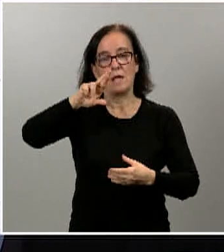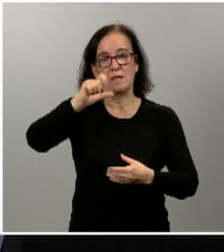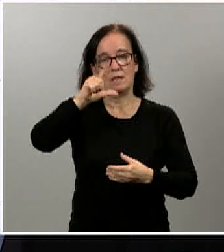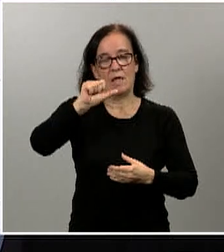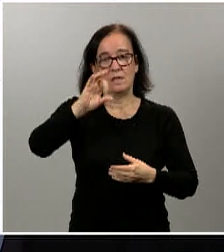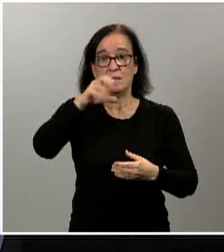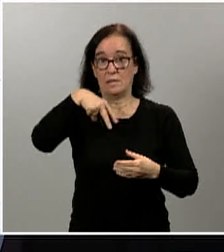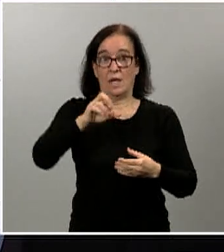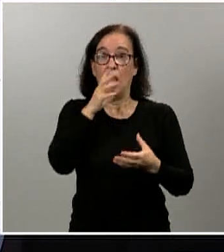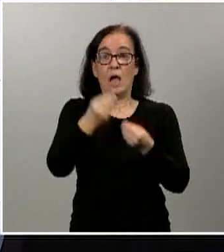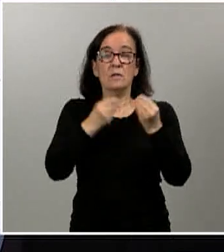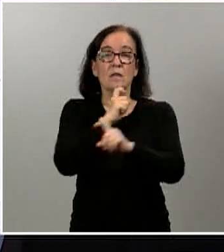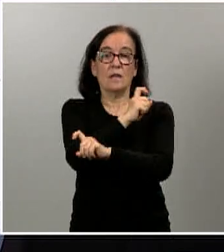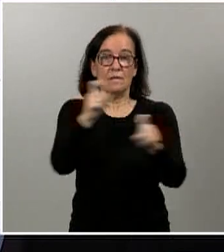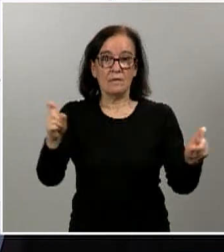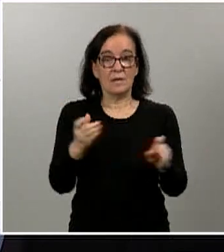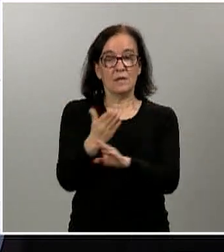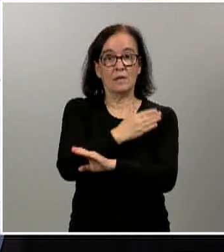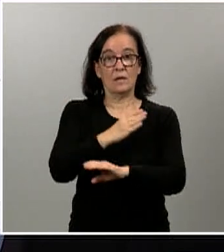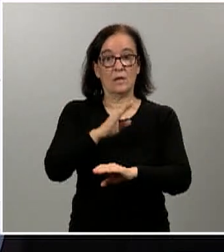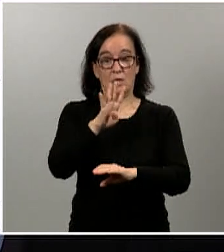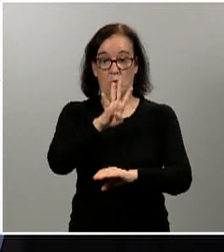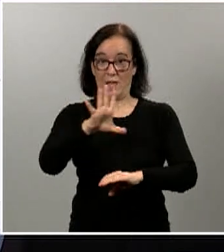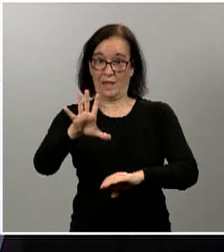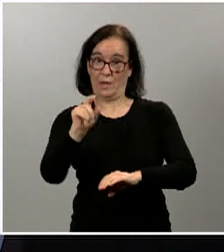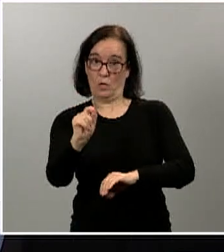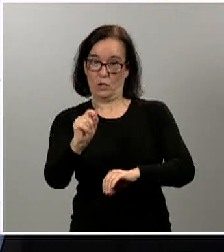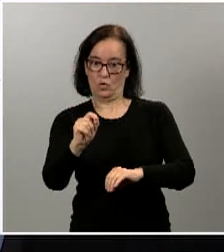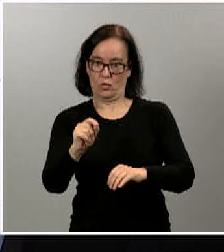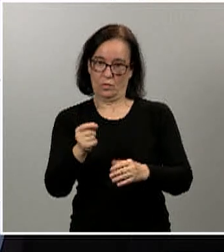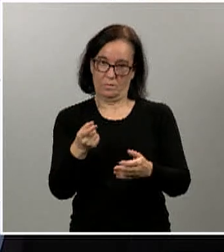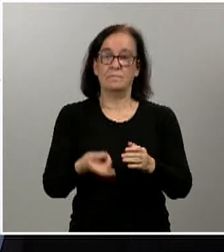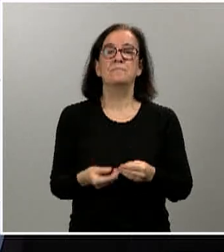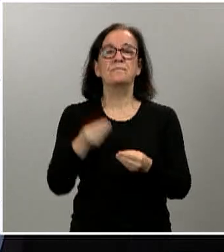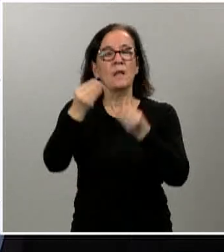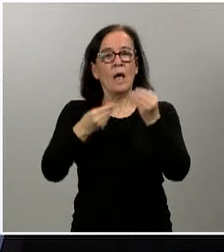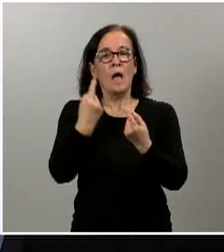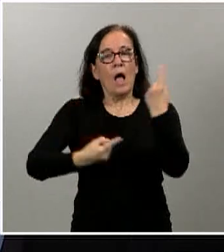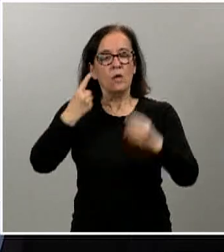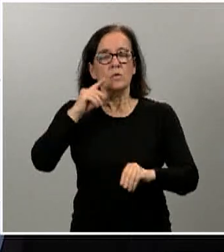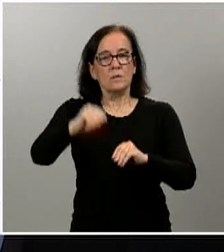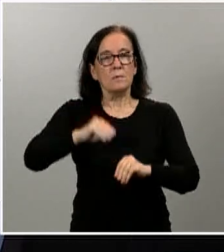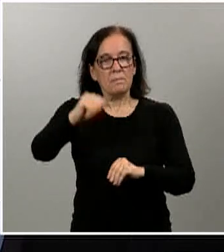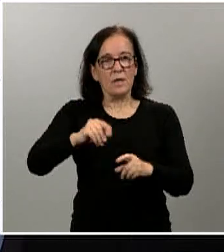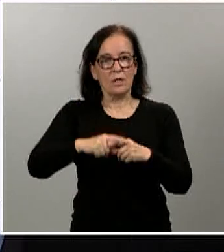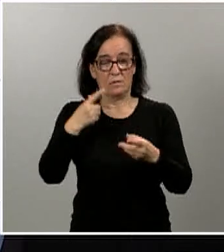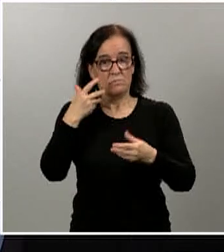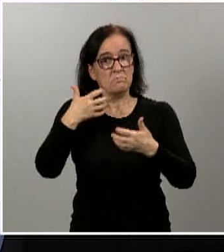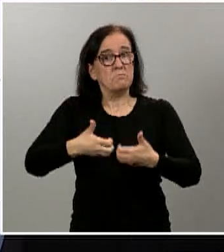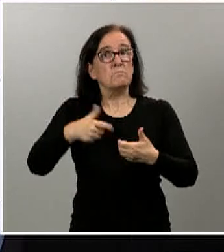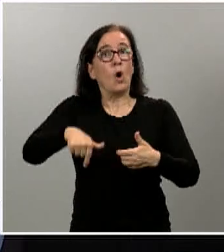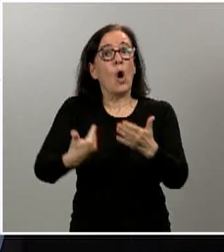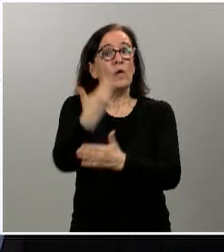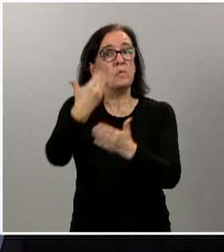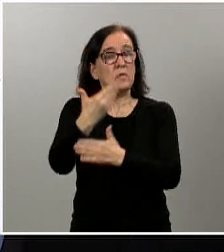anunciada, prevista para dentro de 45 minutos. Algunas preguntas redundaban precisamente en la marcha de esta jornada. hecho una valoración la